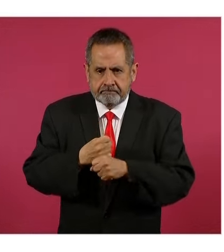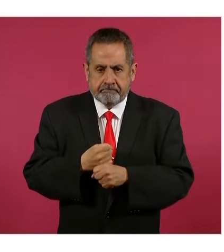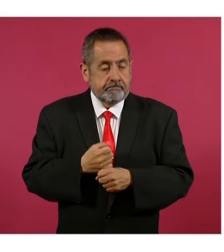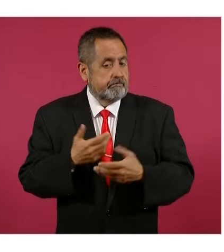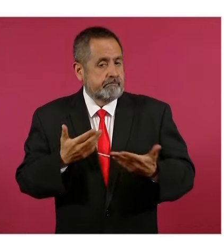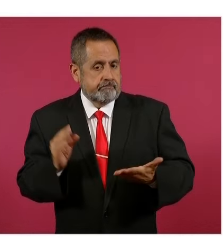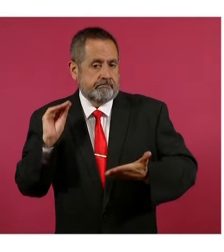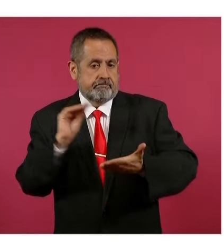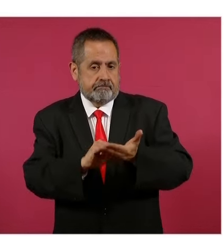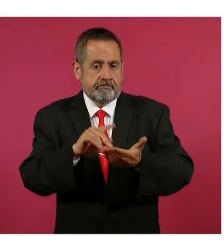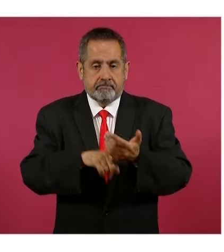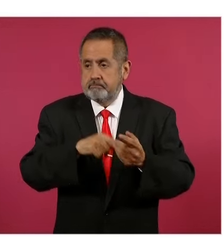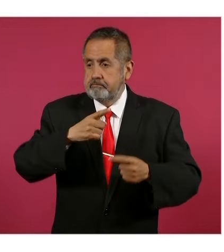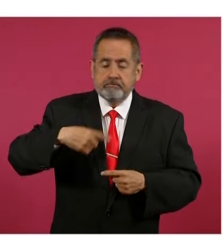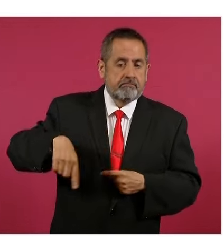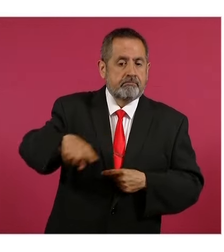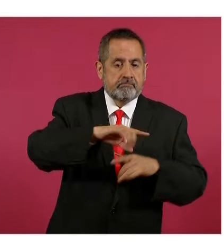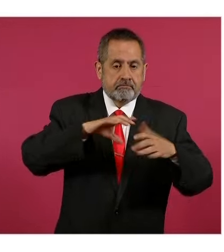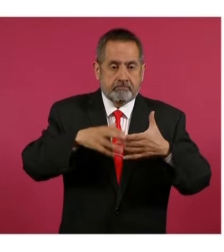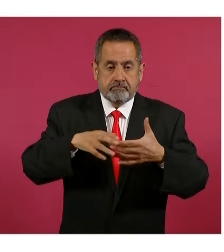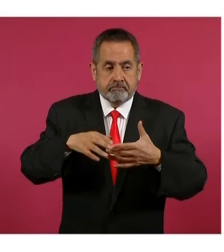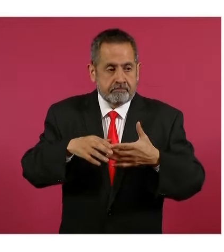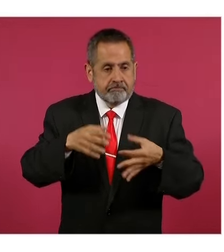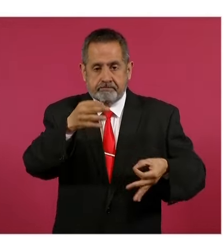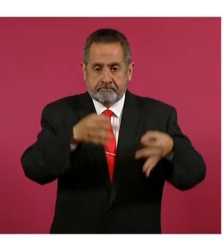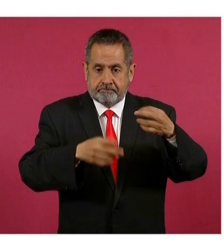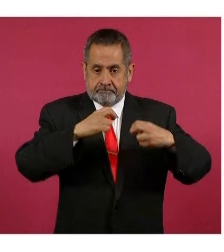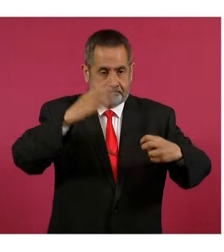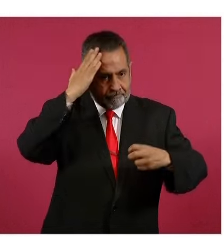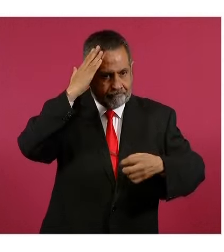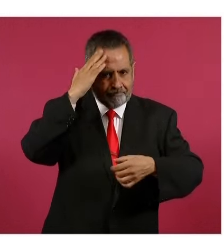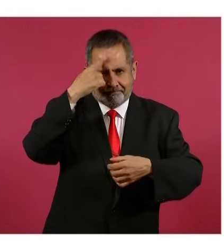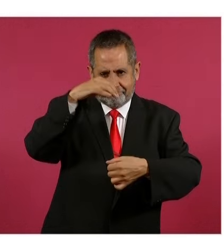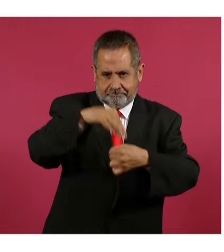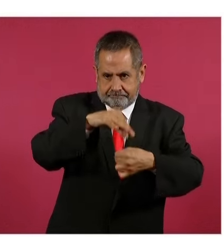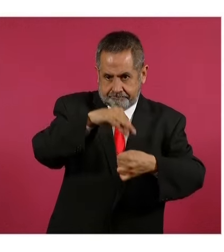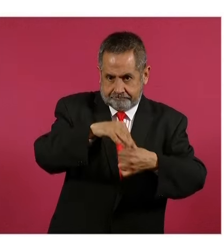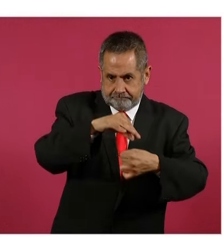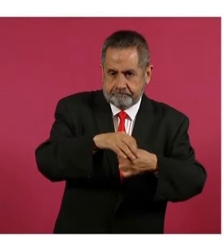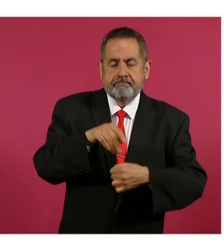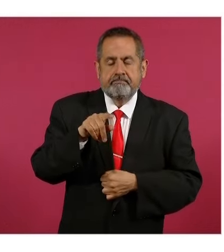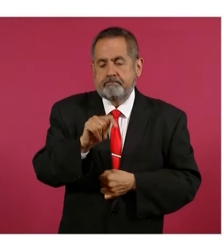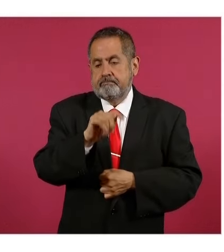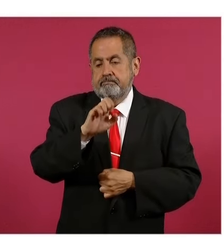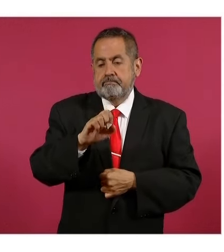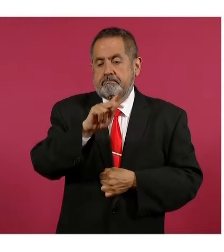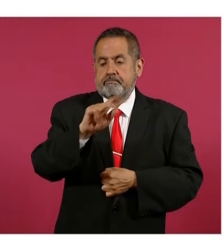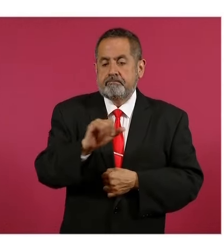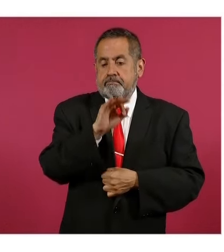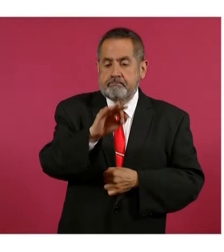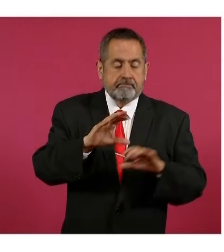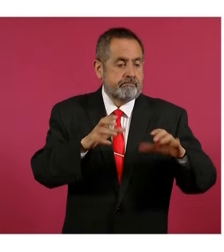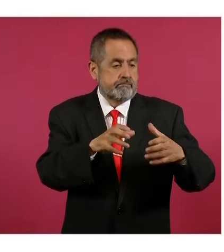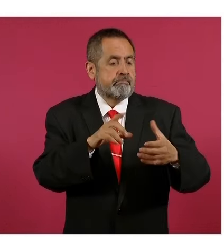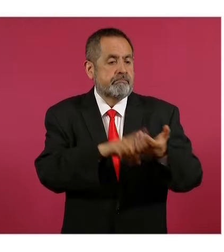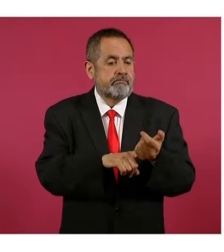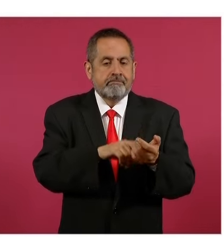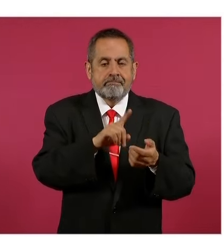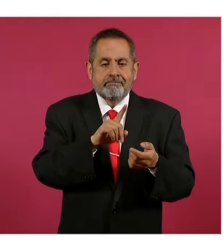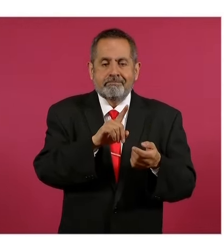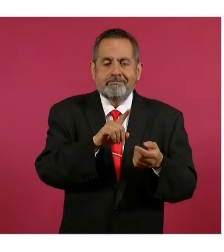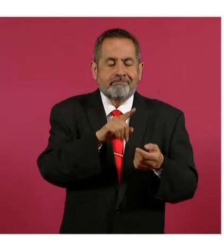magistrados que integran el tribunal, así como los que integran el consejo electoral,